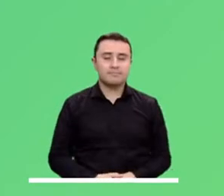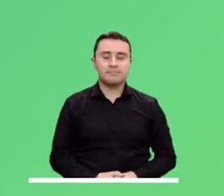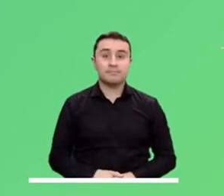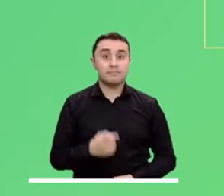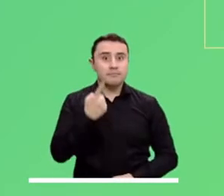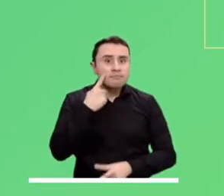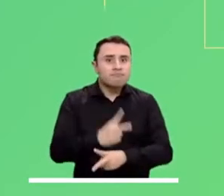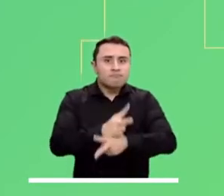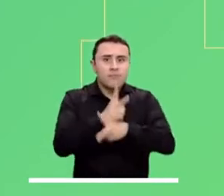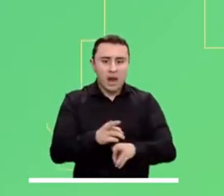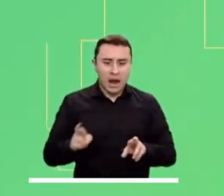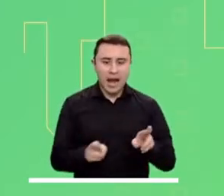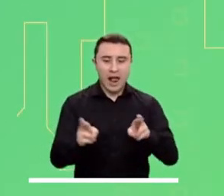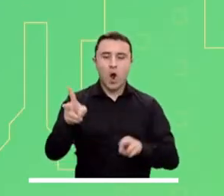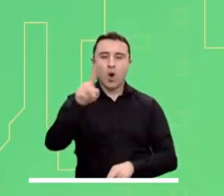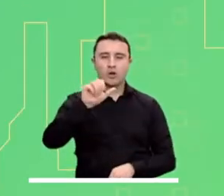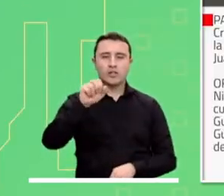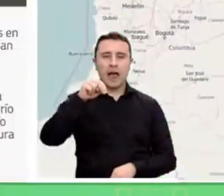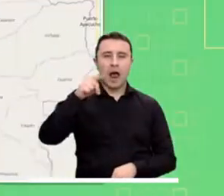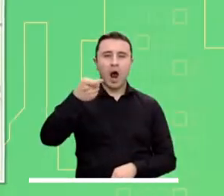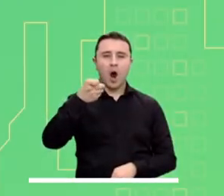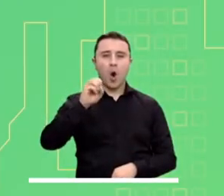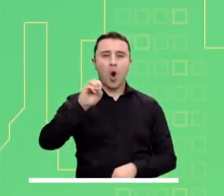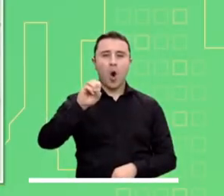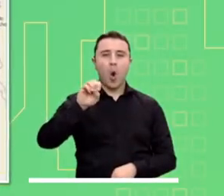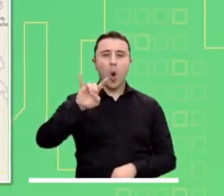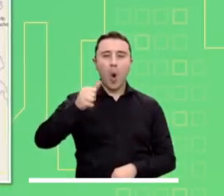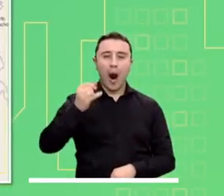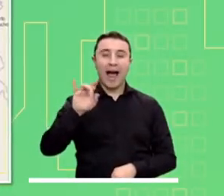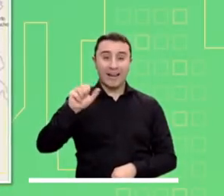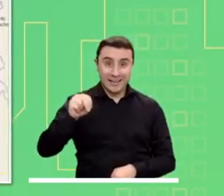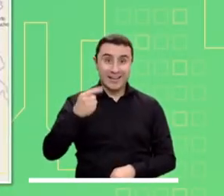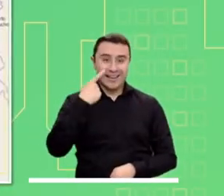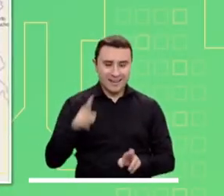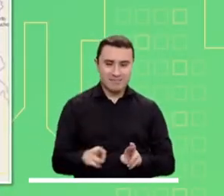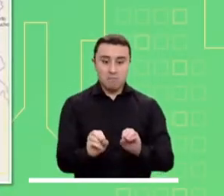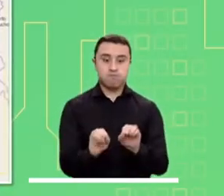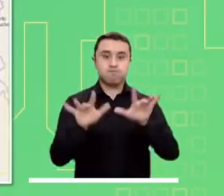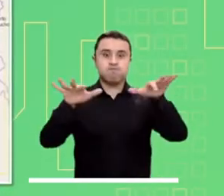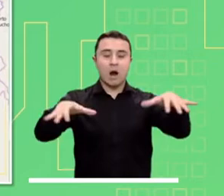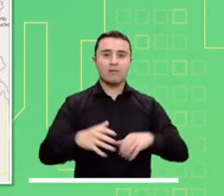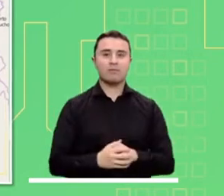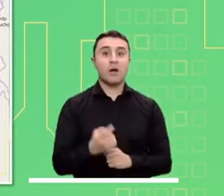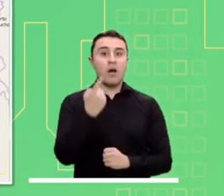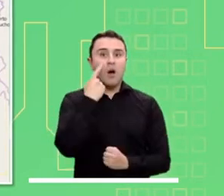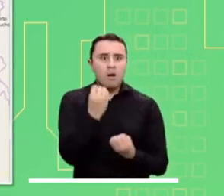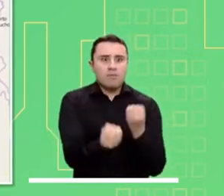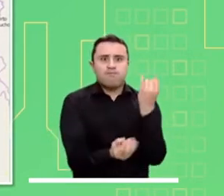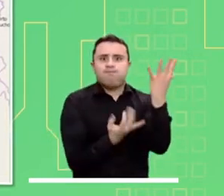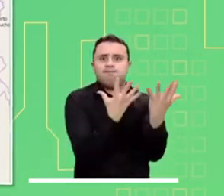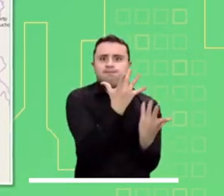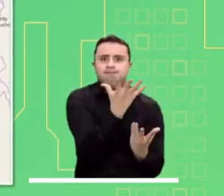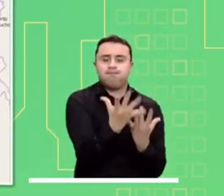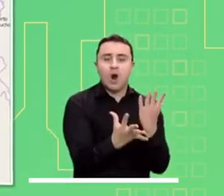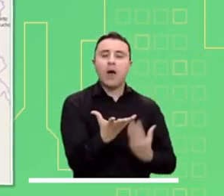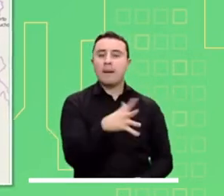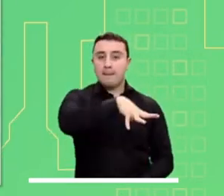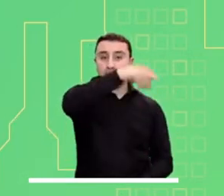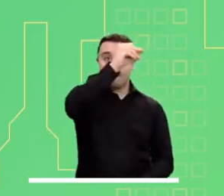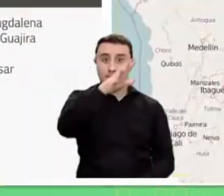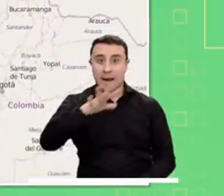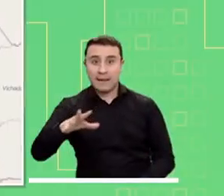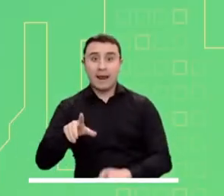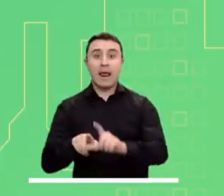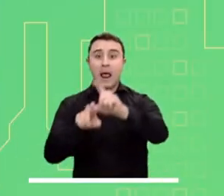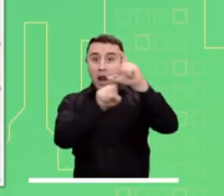Veamos ahora las alertas que se encuentran activas. Alerta roja por crecientes en la cuenca alta del río San Juan. Por